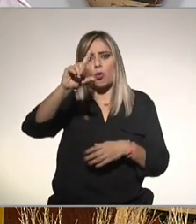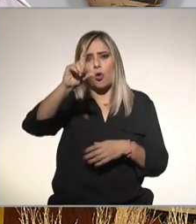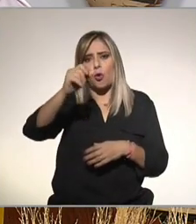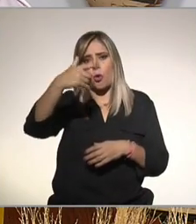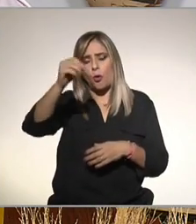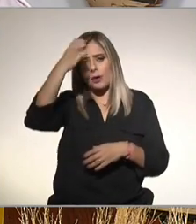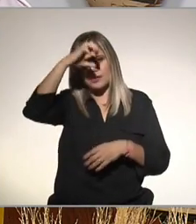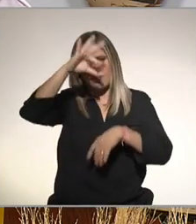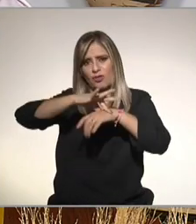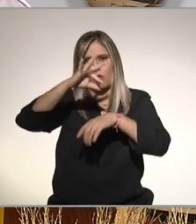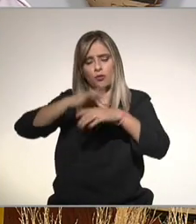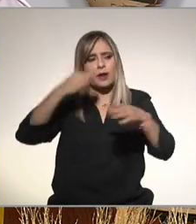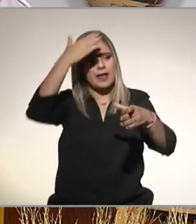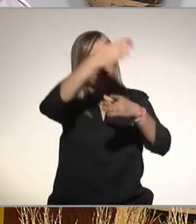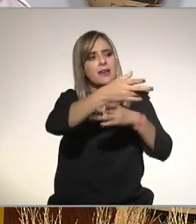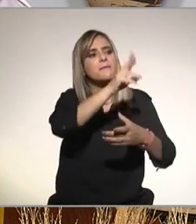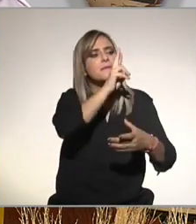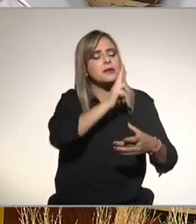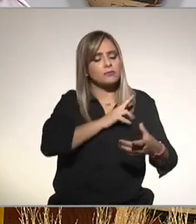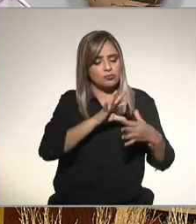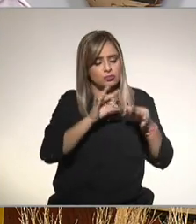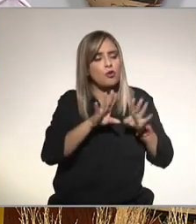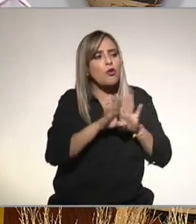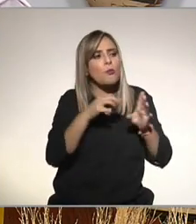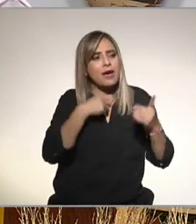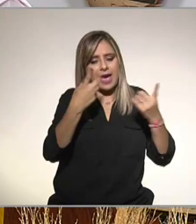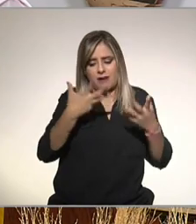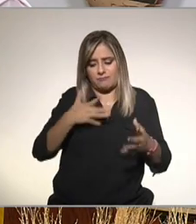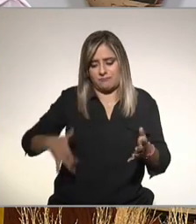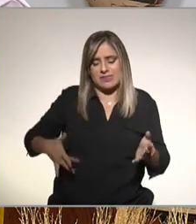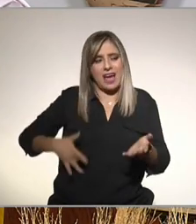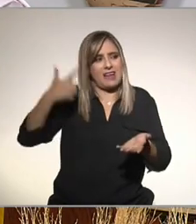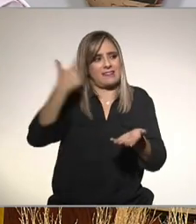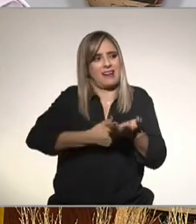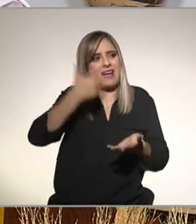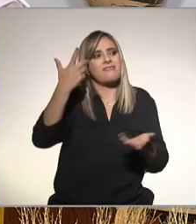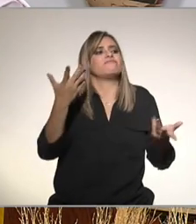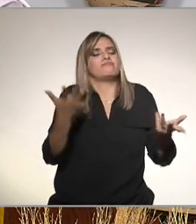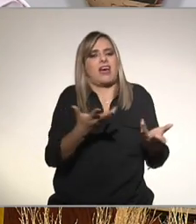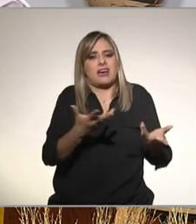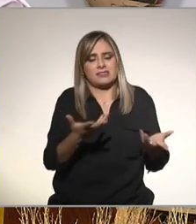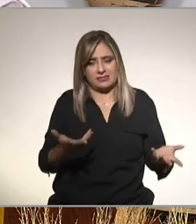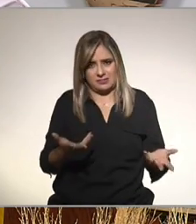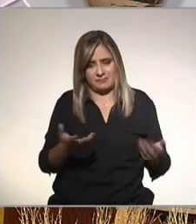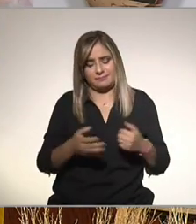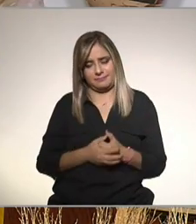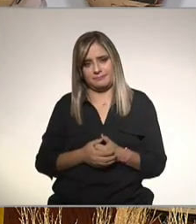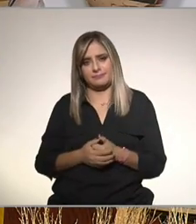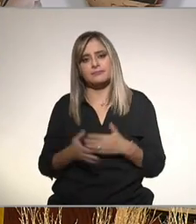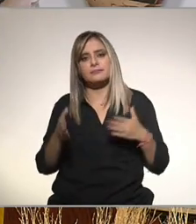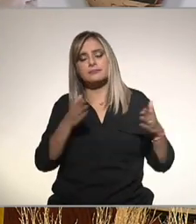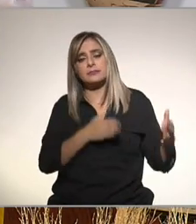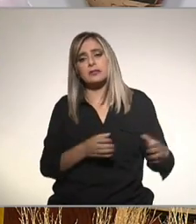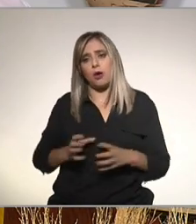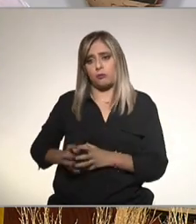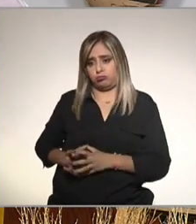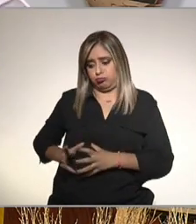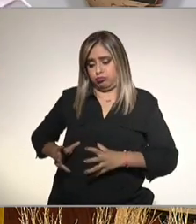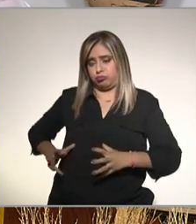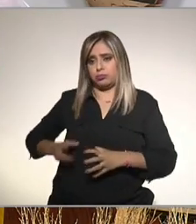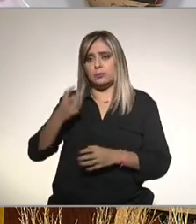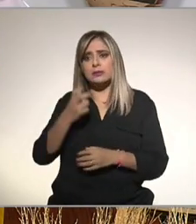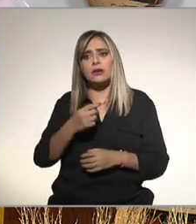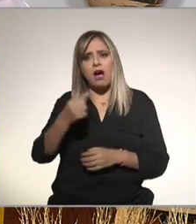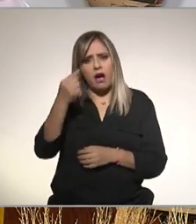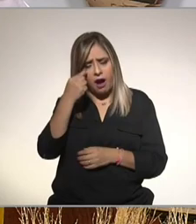a que te diga qué es lo que tienes que hacer ahora la inflamación es determinante lo dijiste qué tan